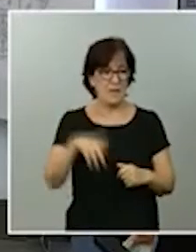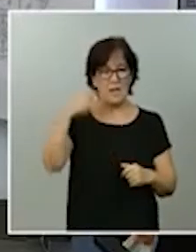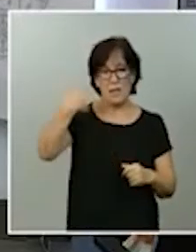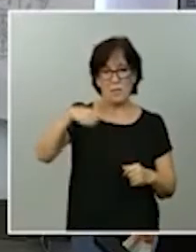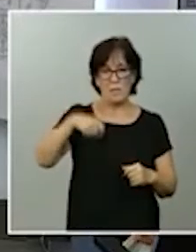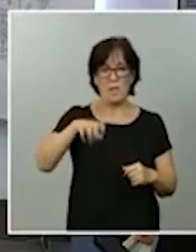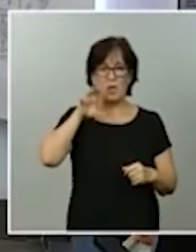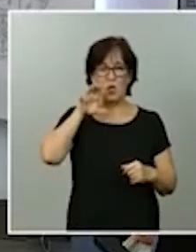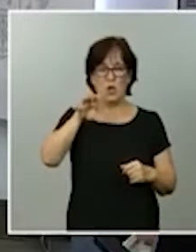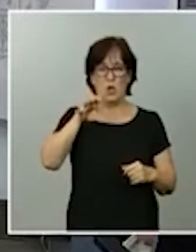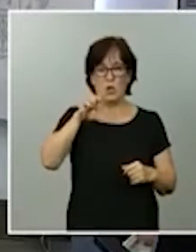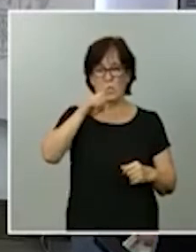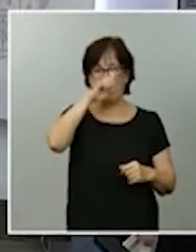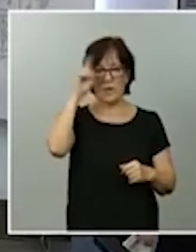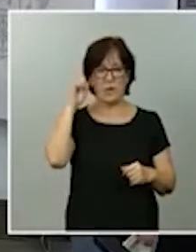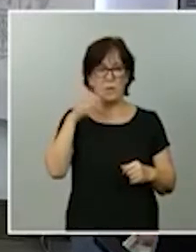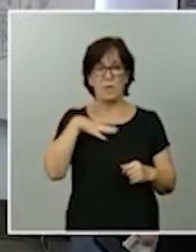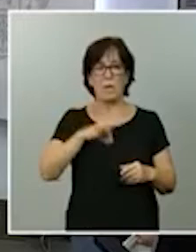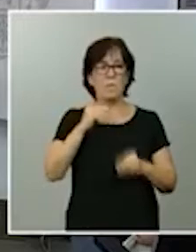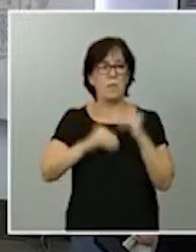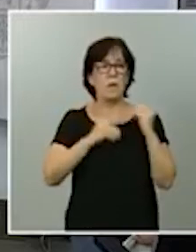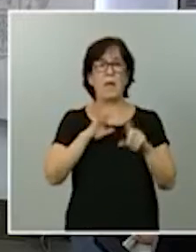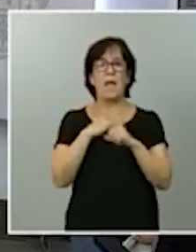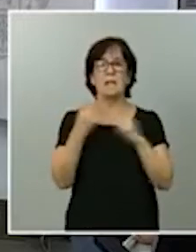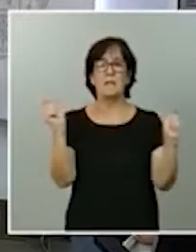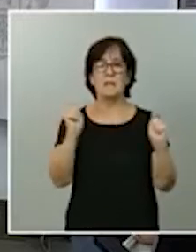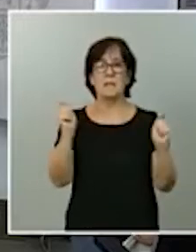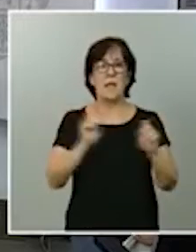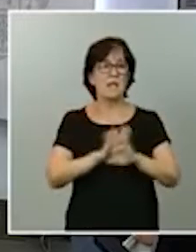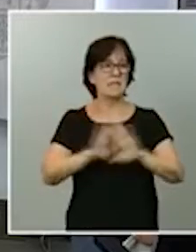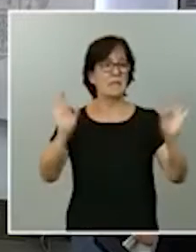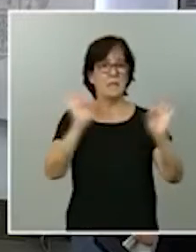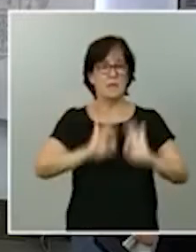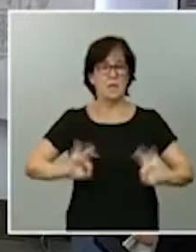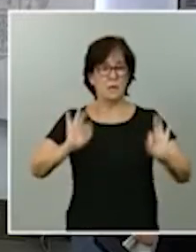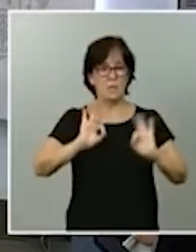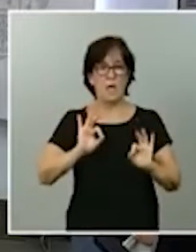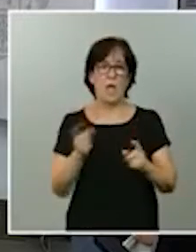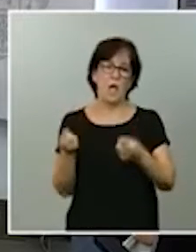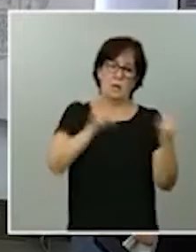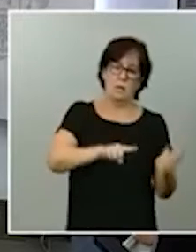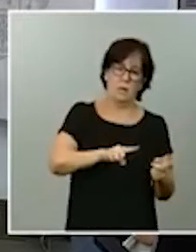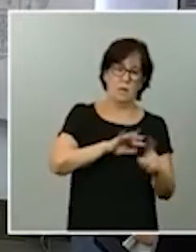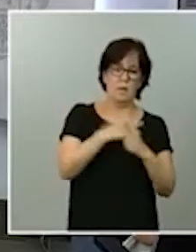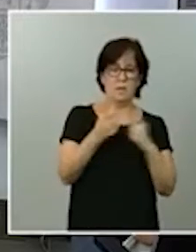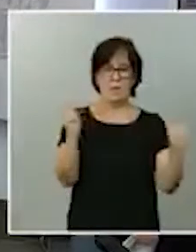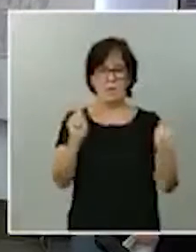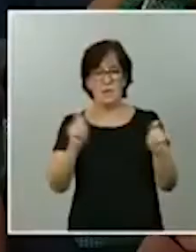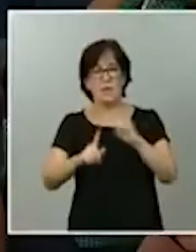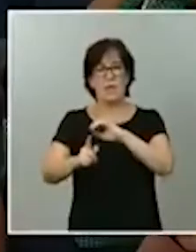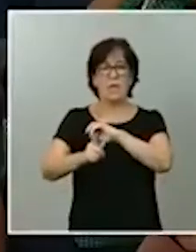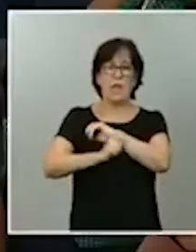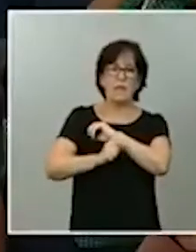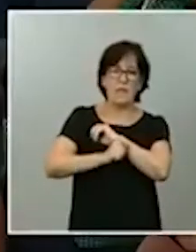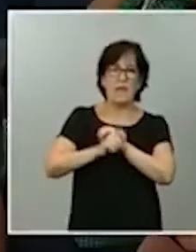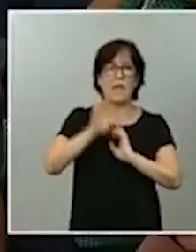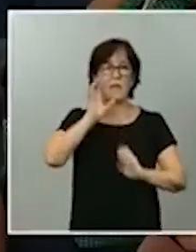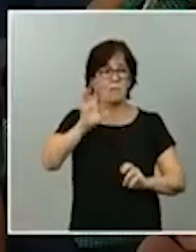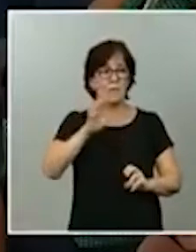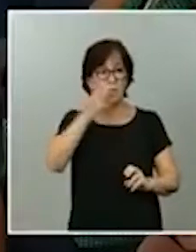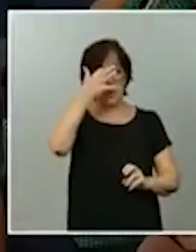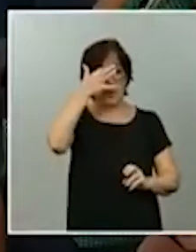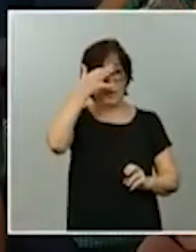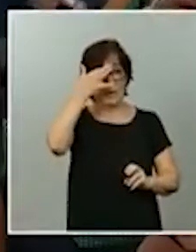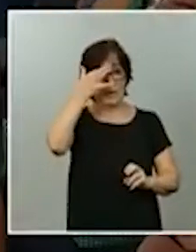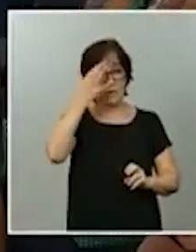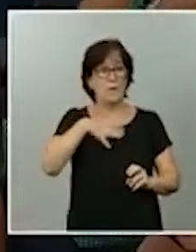ha dicho que no se puede pasar del estado de alarma a la nada y otra vez al estado de alarma y que tiene que haber una estrategia de país. En este caso, dado que puede haber